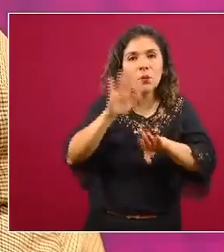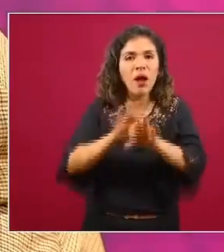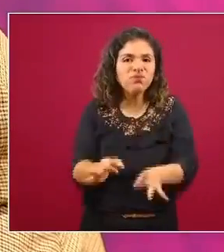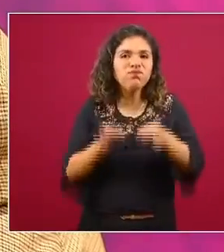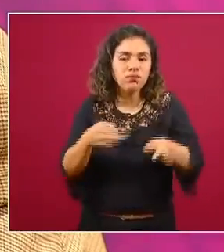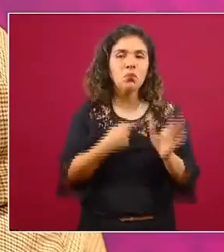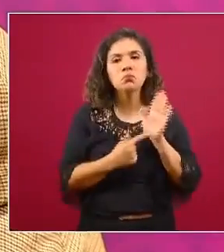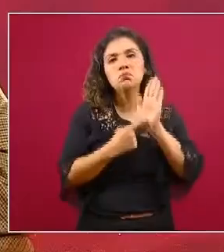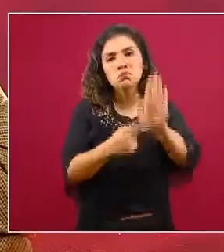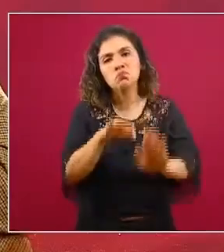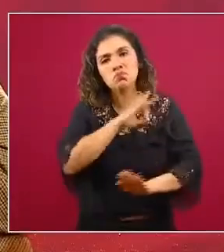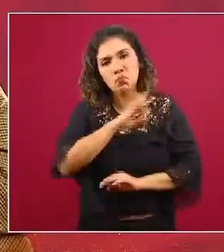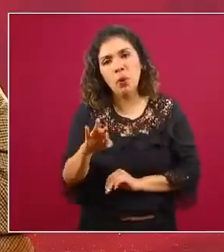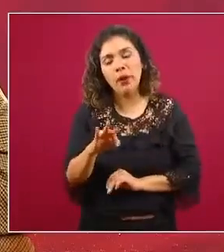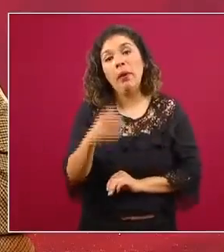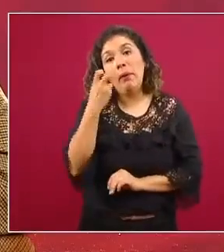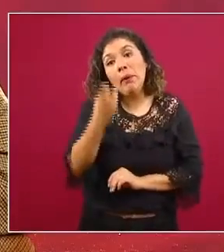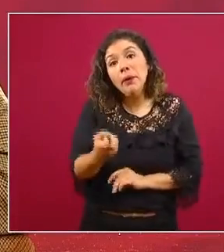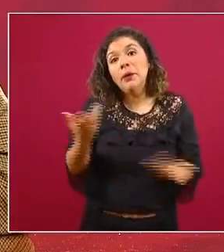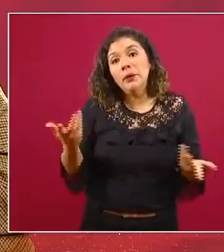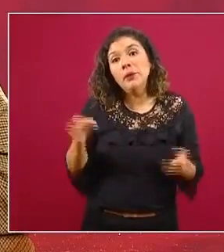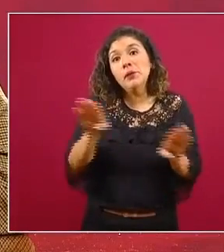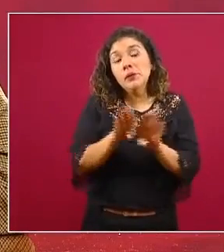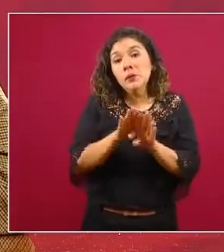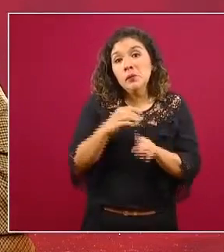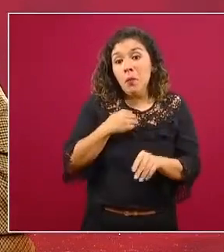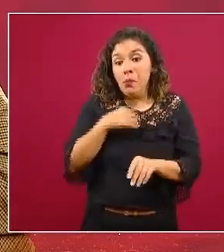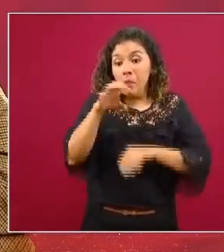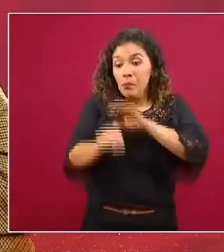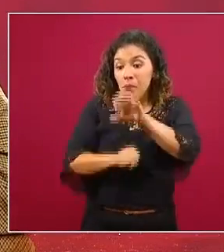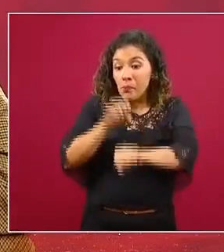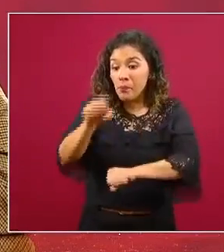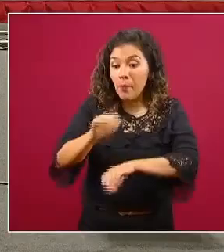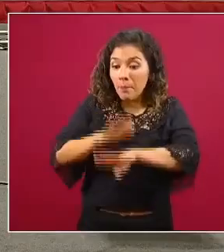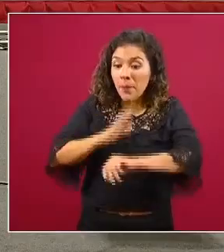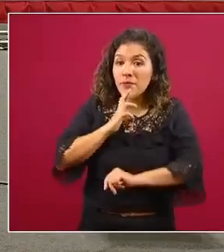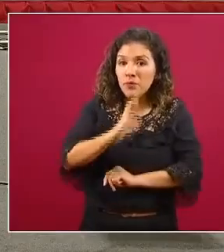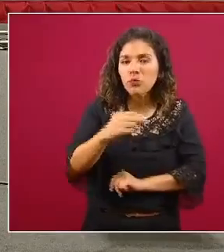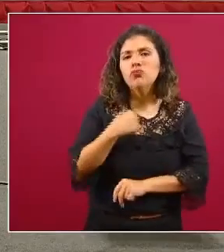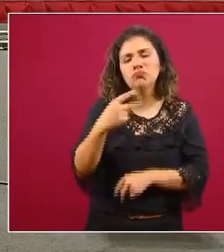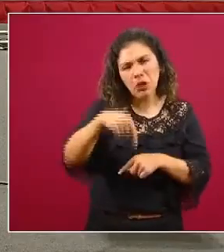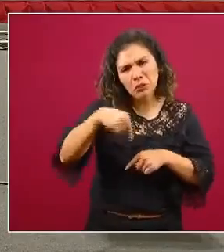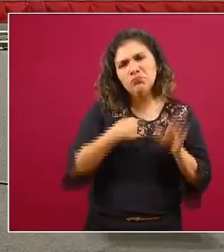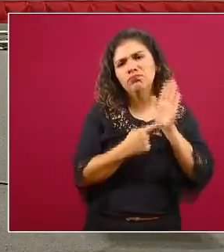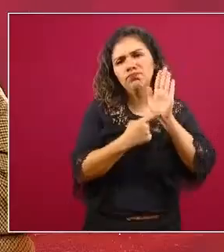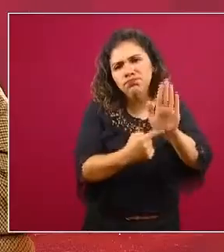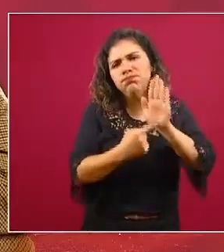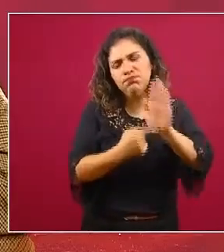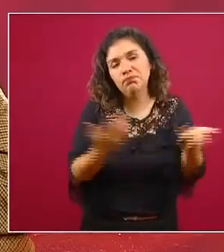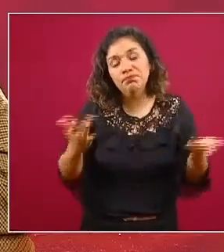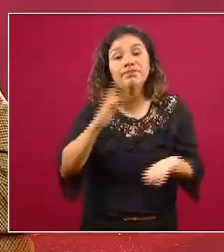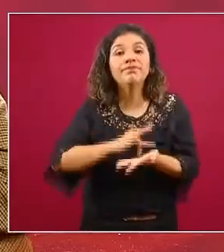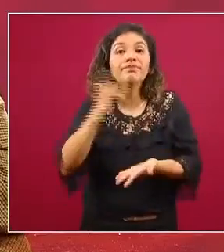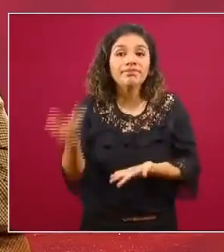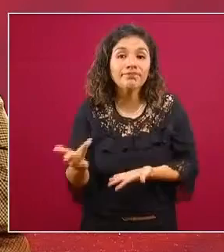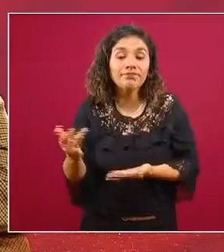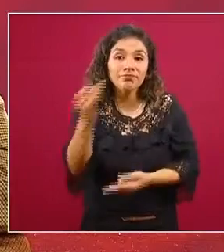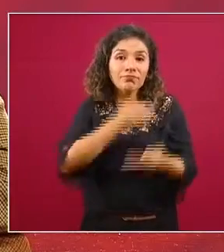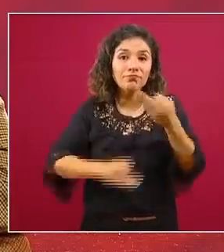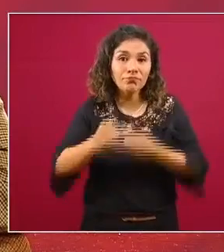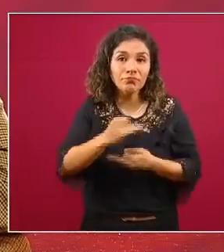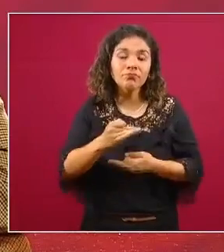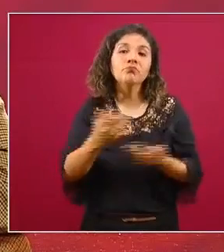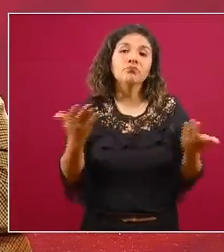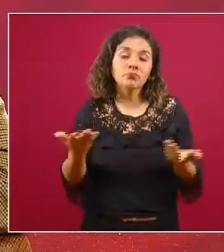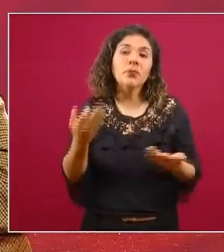para presentarlos y conforme vayamos teniendo más resultados los iremos compartiendo entonces muchísimas gracias y